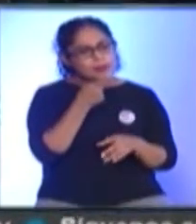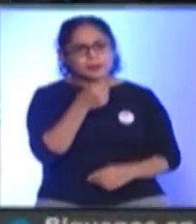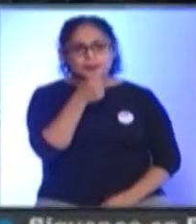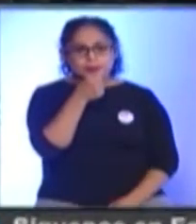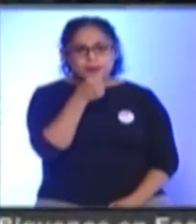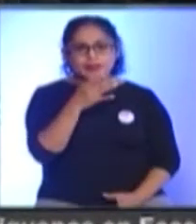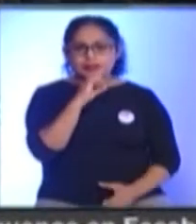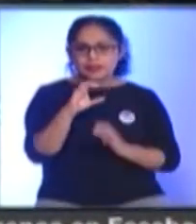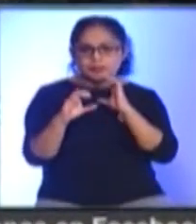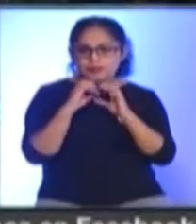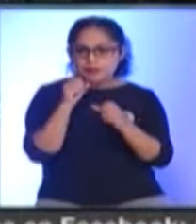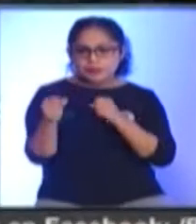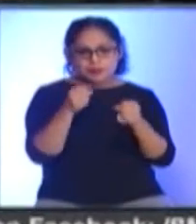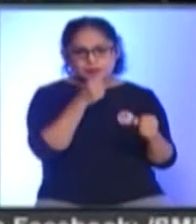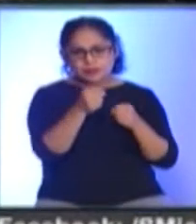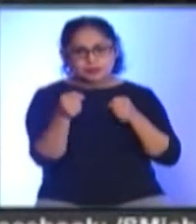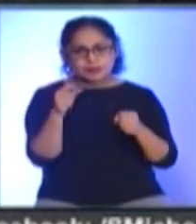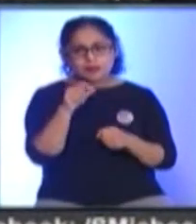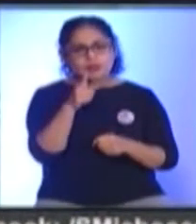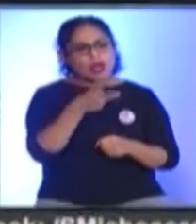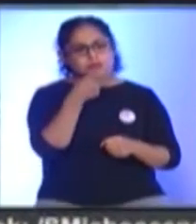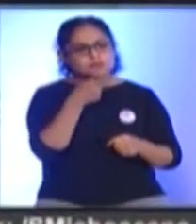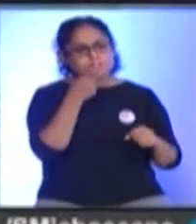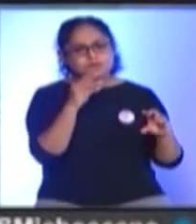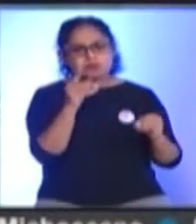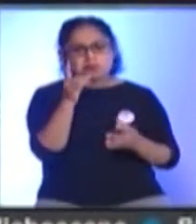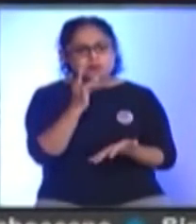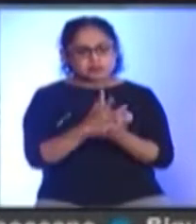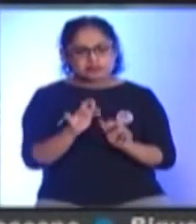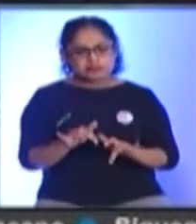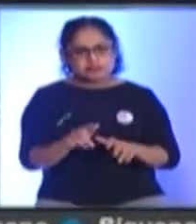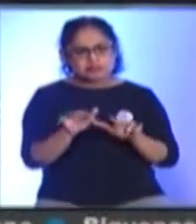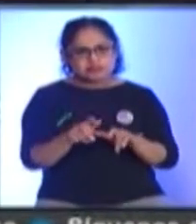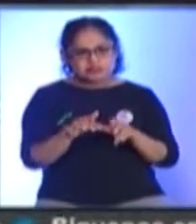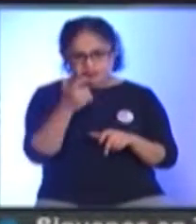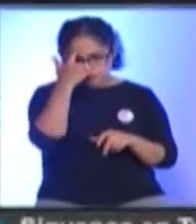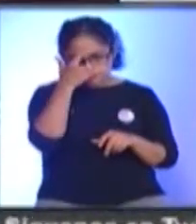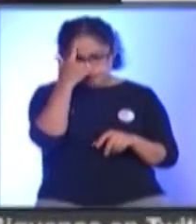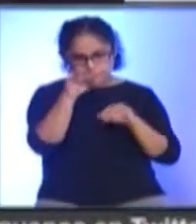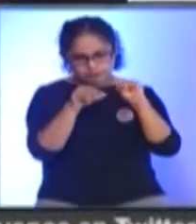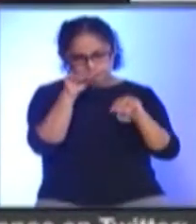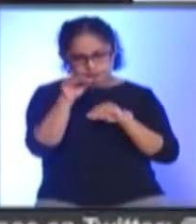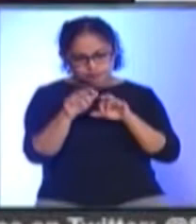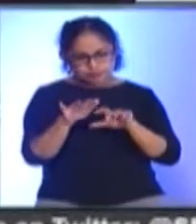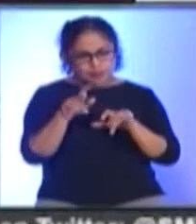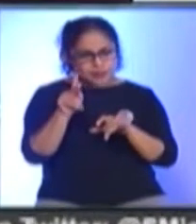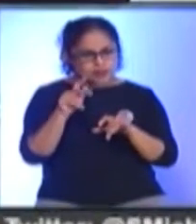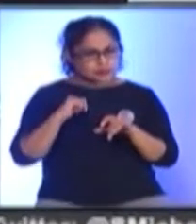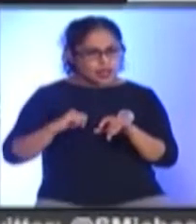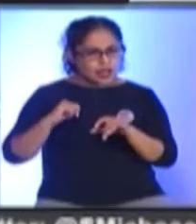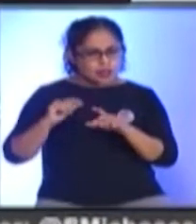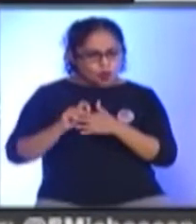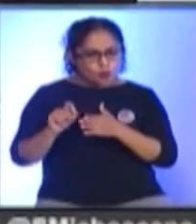programadores Quienes a veces Sin hablar Con solo armar Una lista De canciones Nos invitan A viajar Al pasado O a conocer